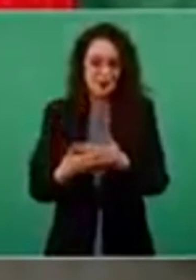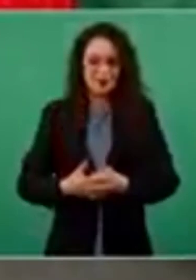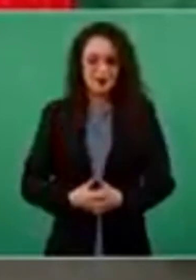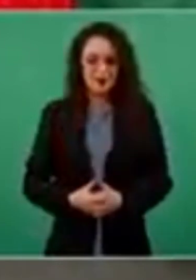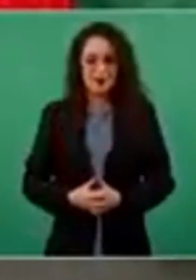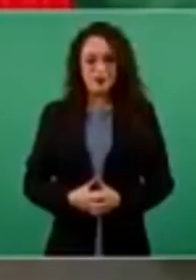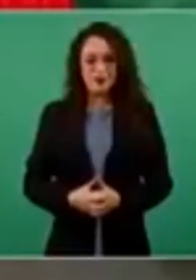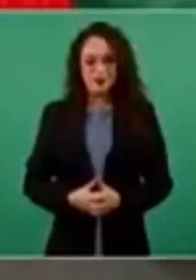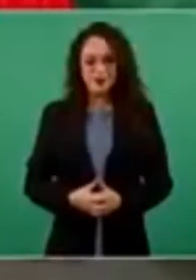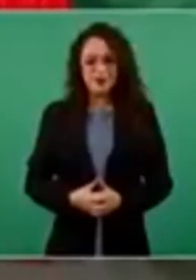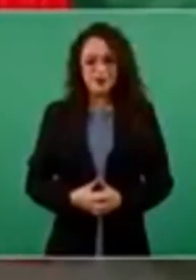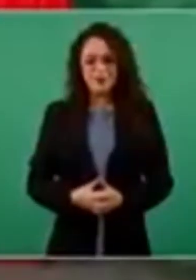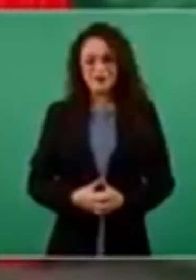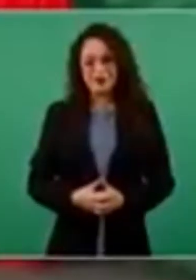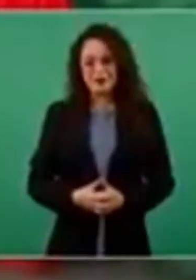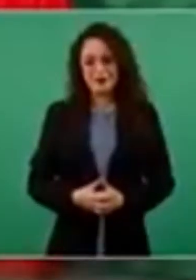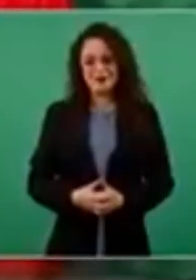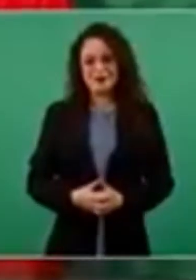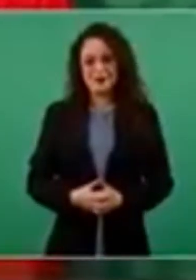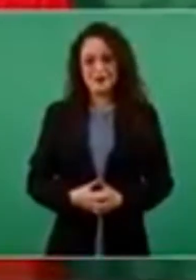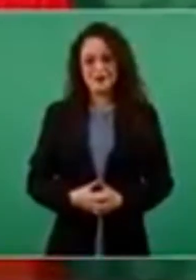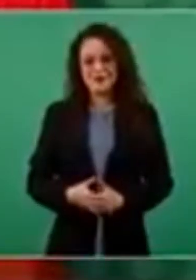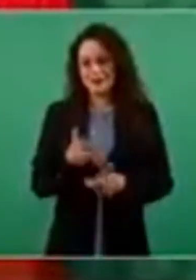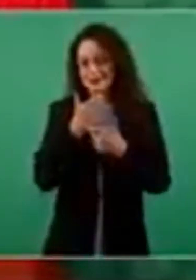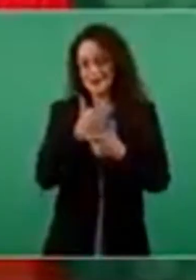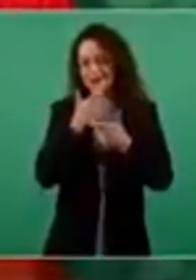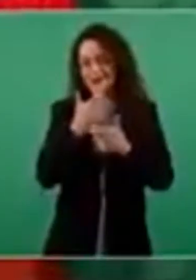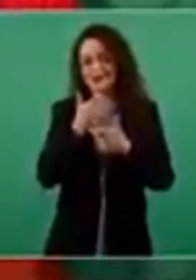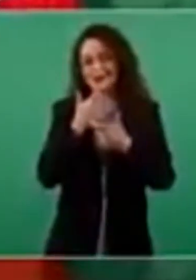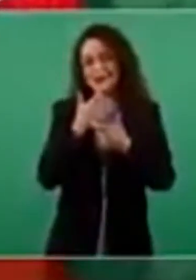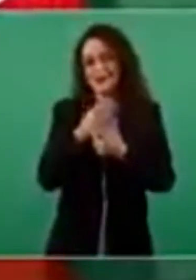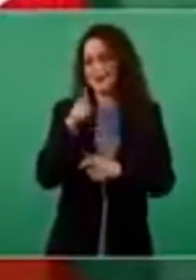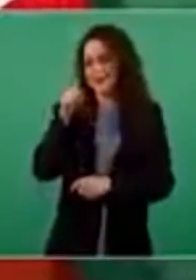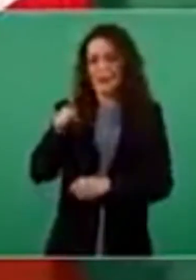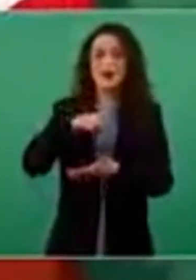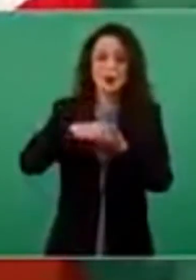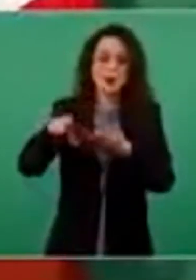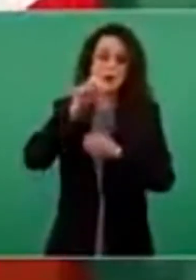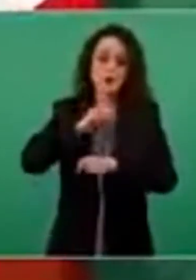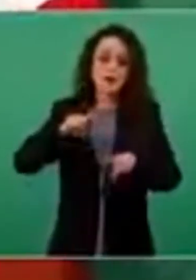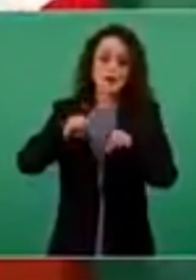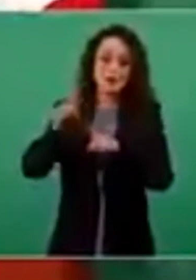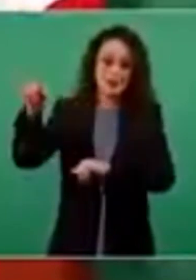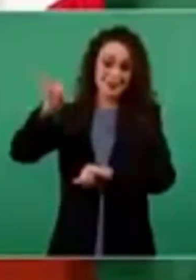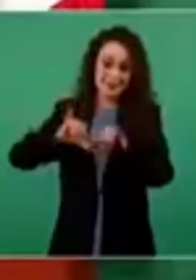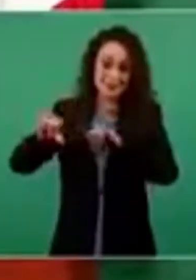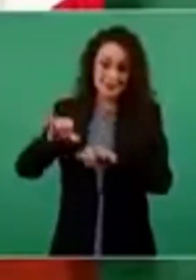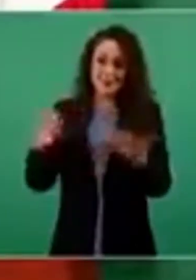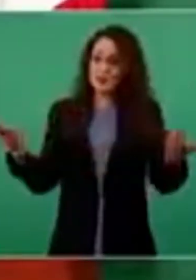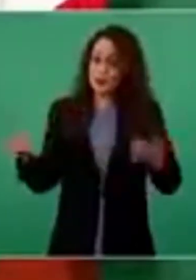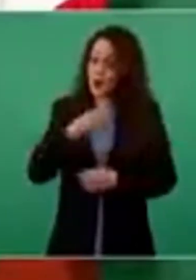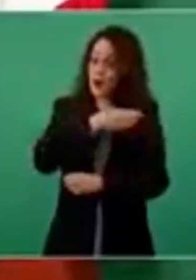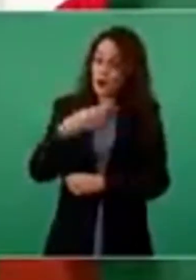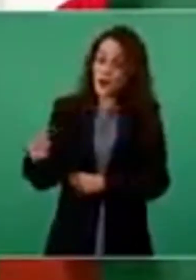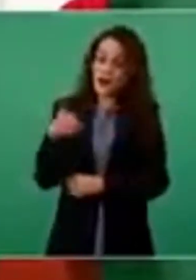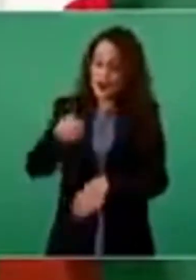laboratorio de vitacilina. ¡Ah, qué buena medicina!